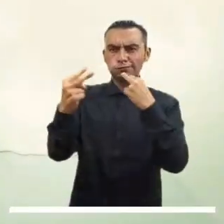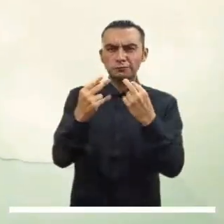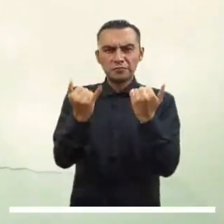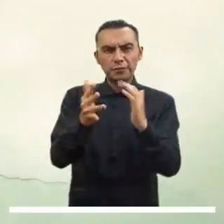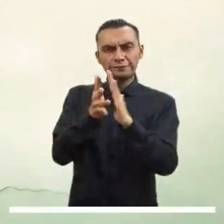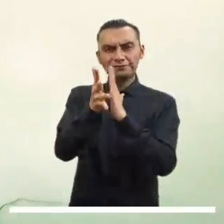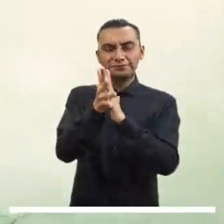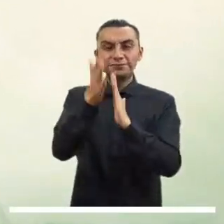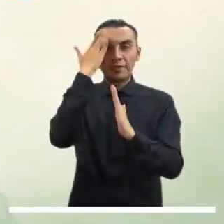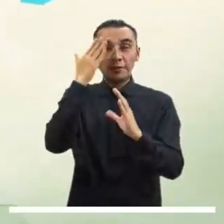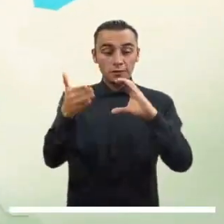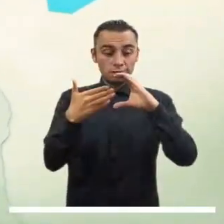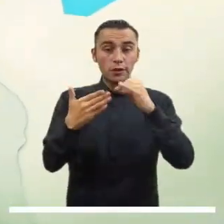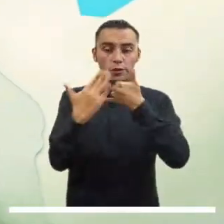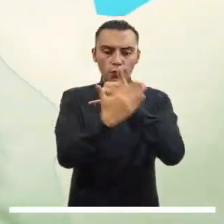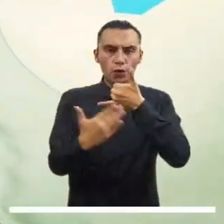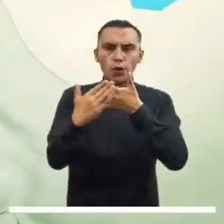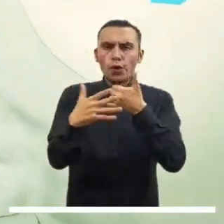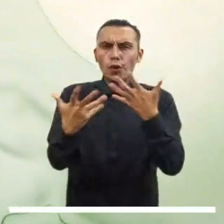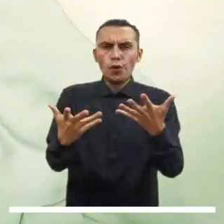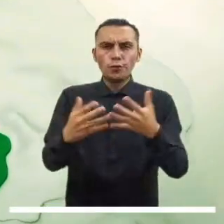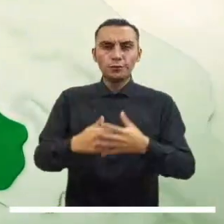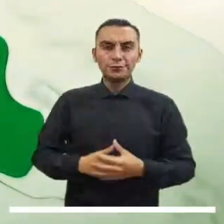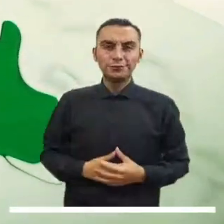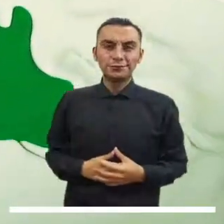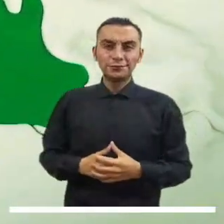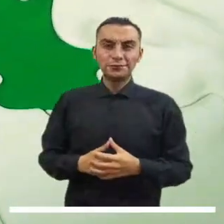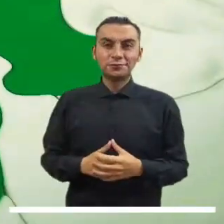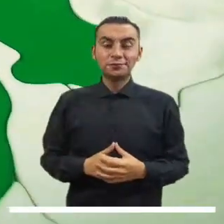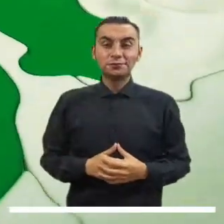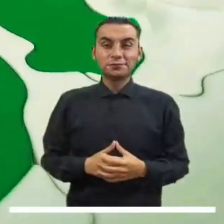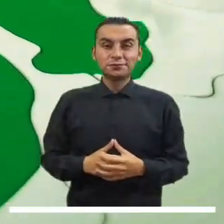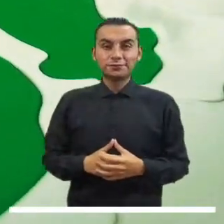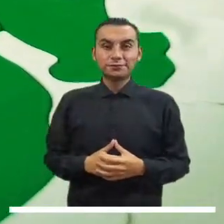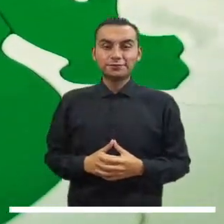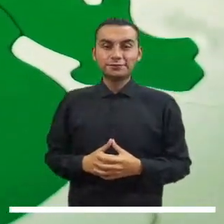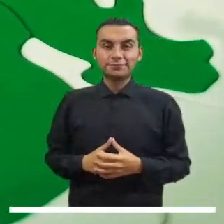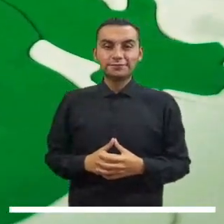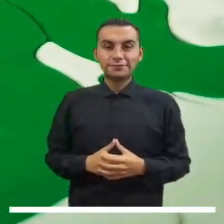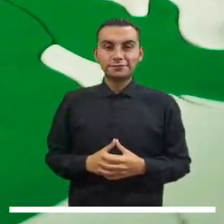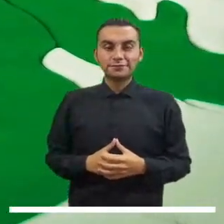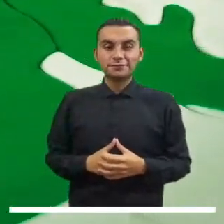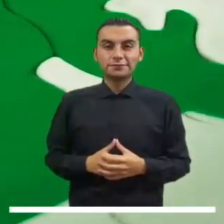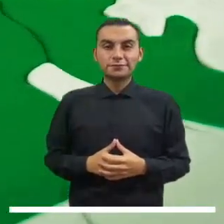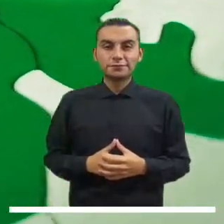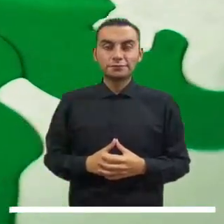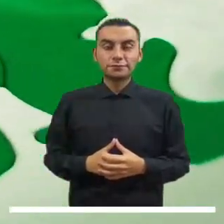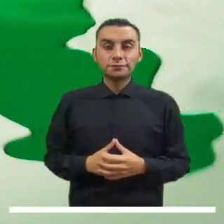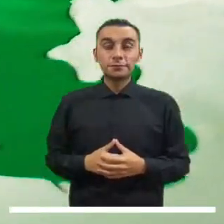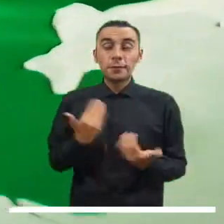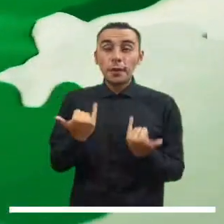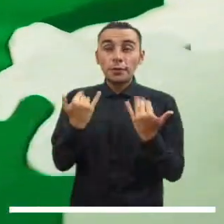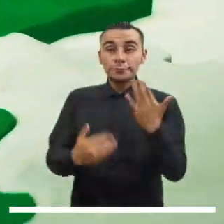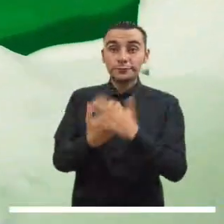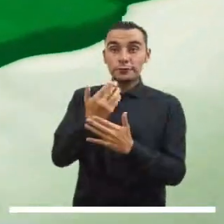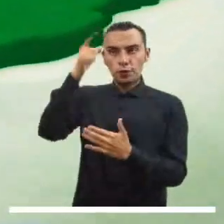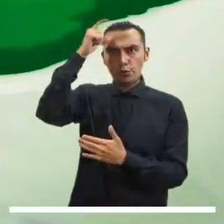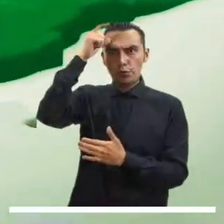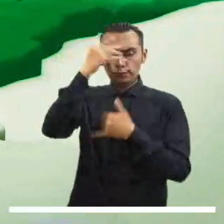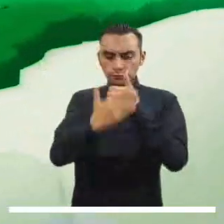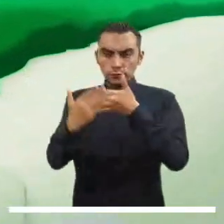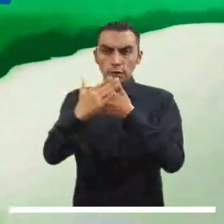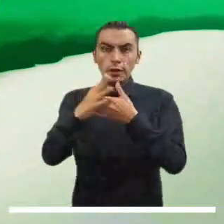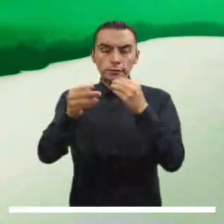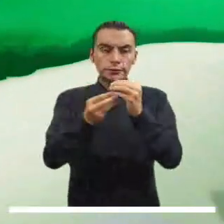país. En el departamento de Córdoba, así como en el centro de Bolívar, los pronósticos anuncian lluvias menores.